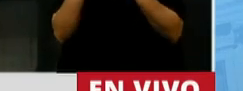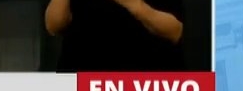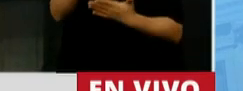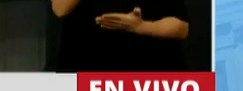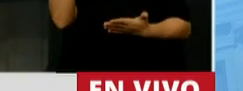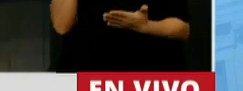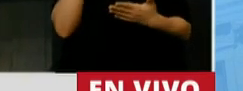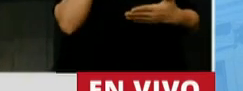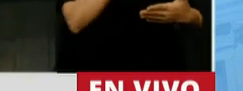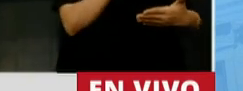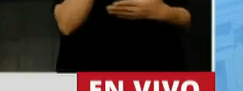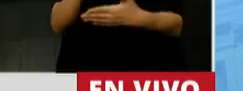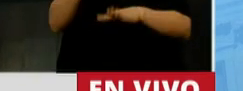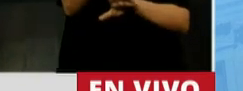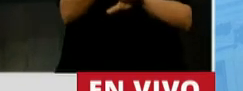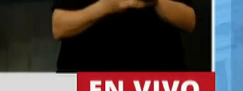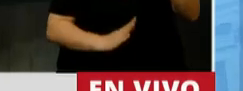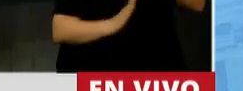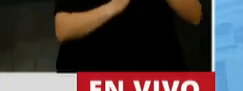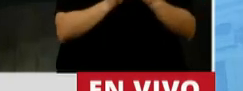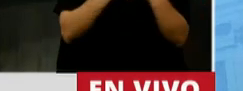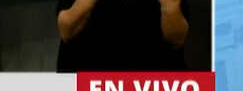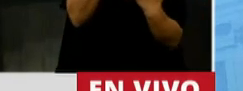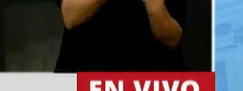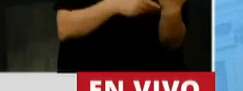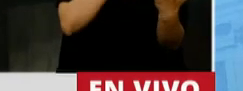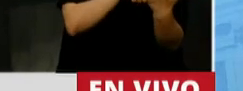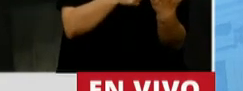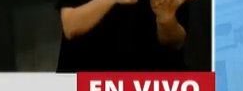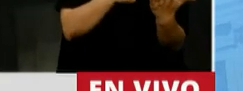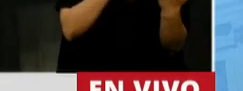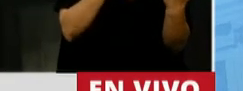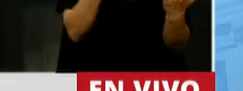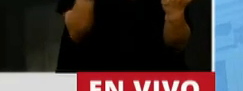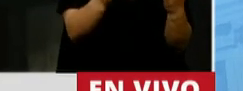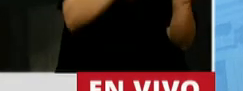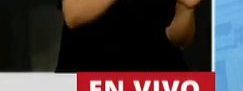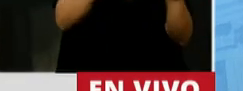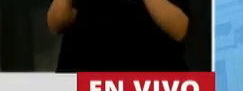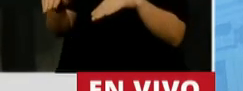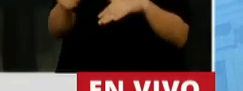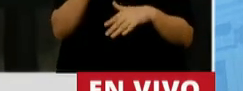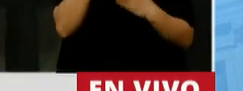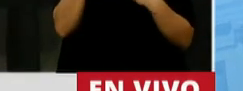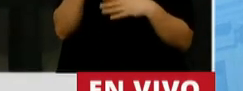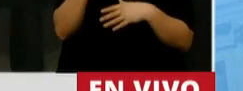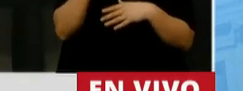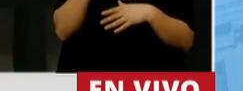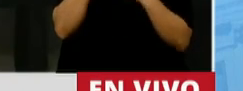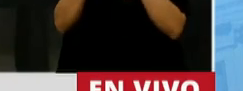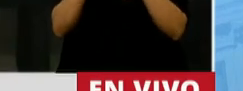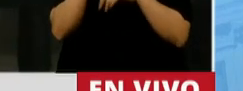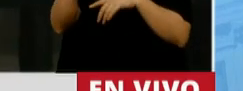que la he visto por los medios digitales, en ambas tapas critican al gobernador Kicillof